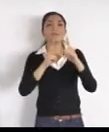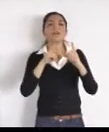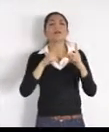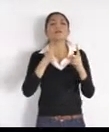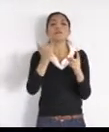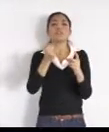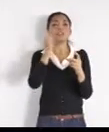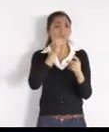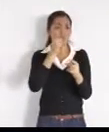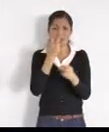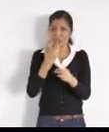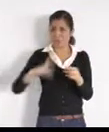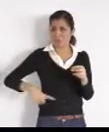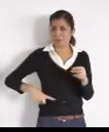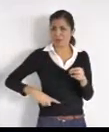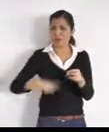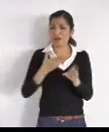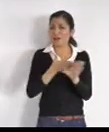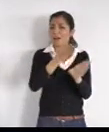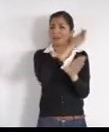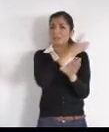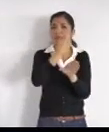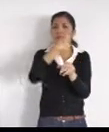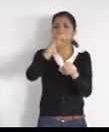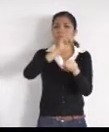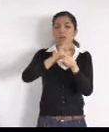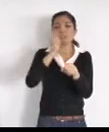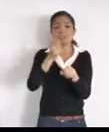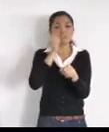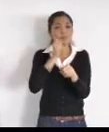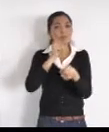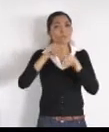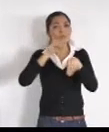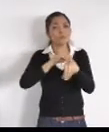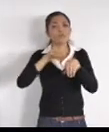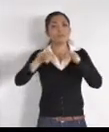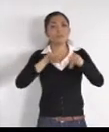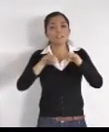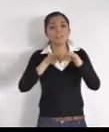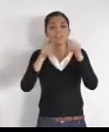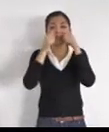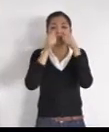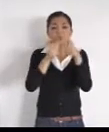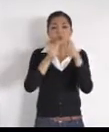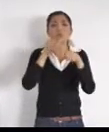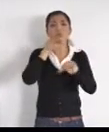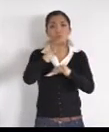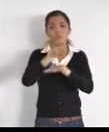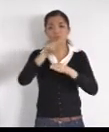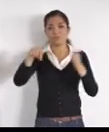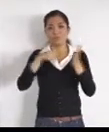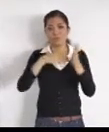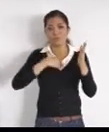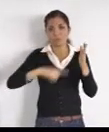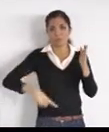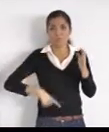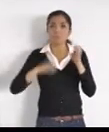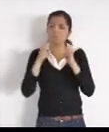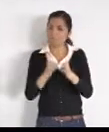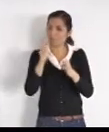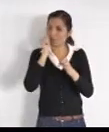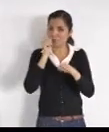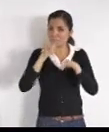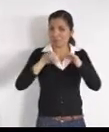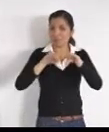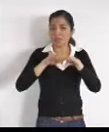que se adolecía en el municipio, estamos trabajando sobre ello, además de que se ha apretado las reglas,